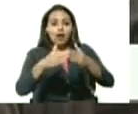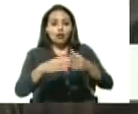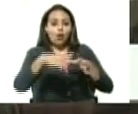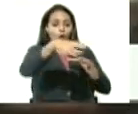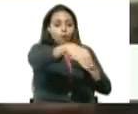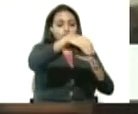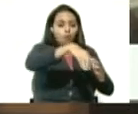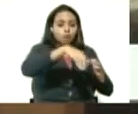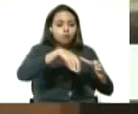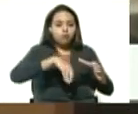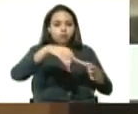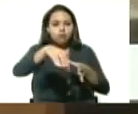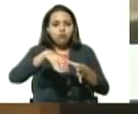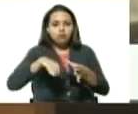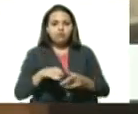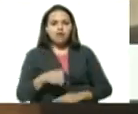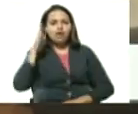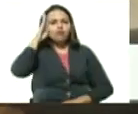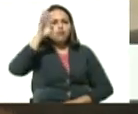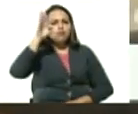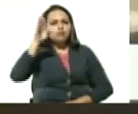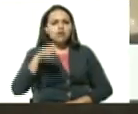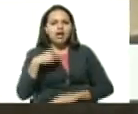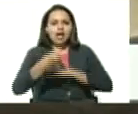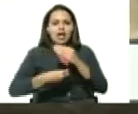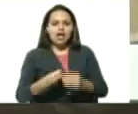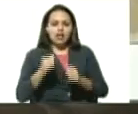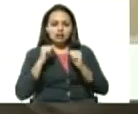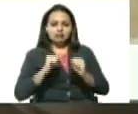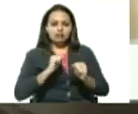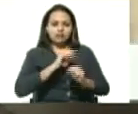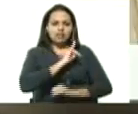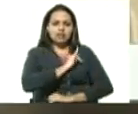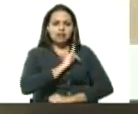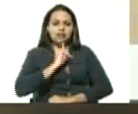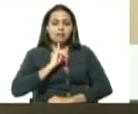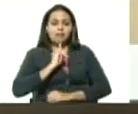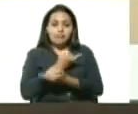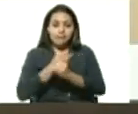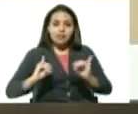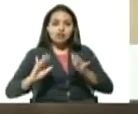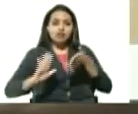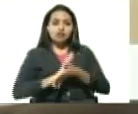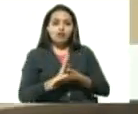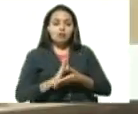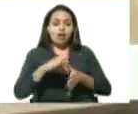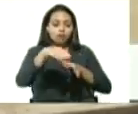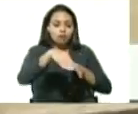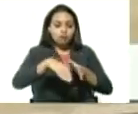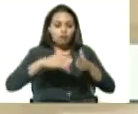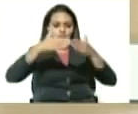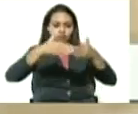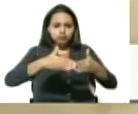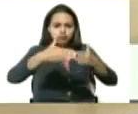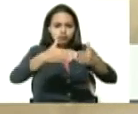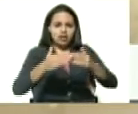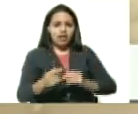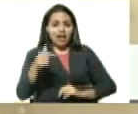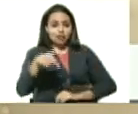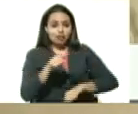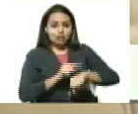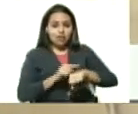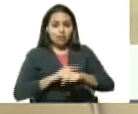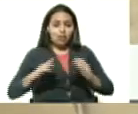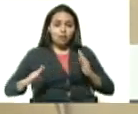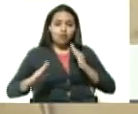nos hará en un futuro cercano soberanos e independientes en el transporte de carga en estos tiempos en donde el bloqueo y las